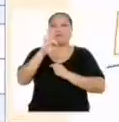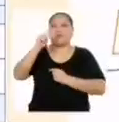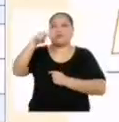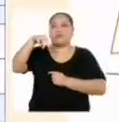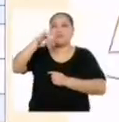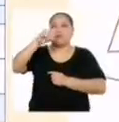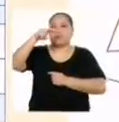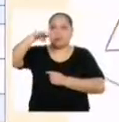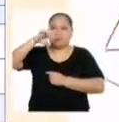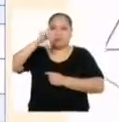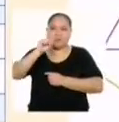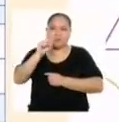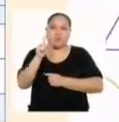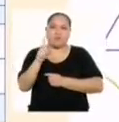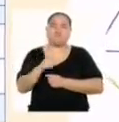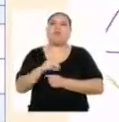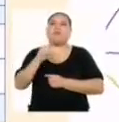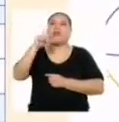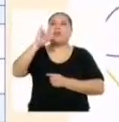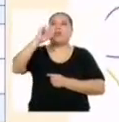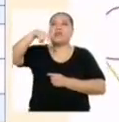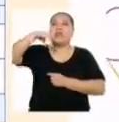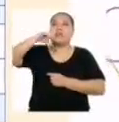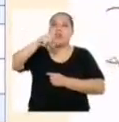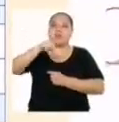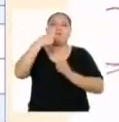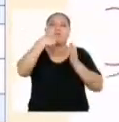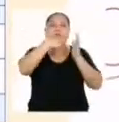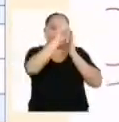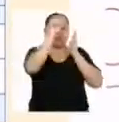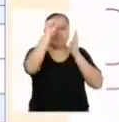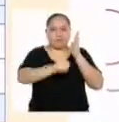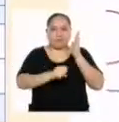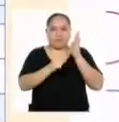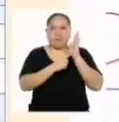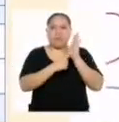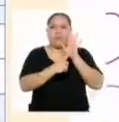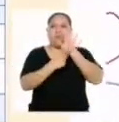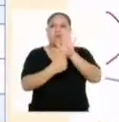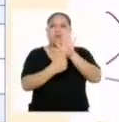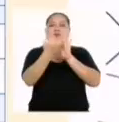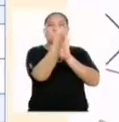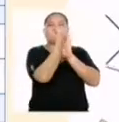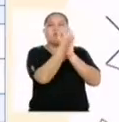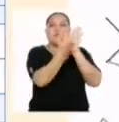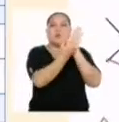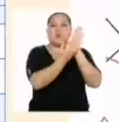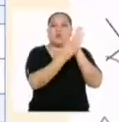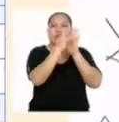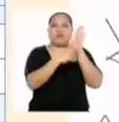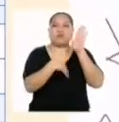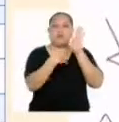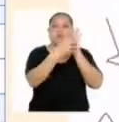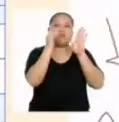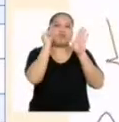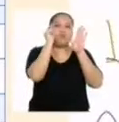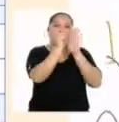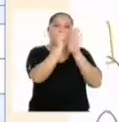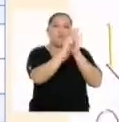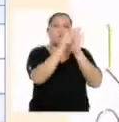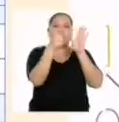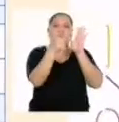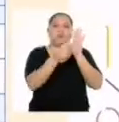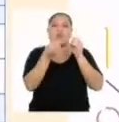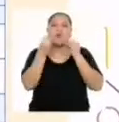lineales. Ponemos un check en sí. Expresamos con representaciones gráficas, tabulares y simbólicas